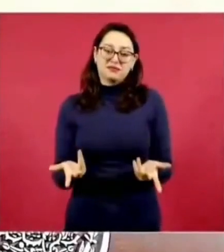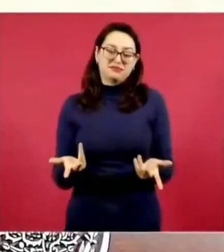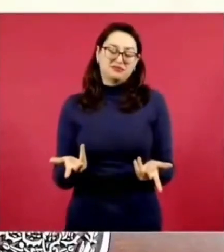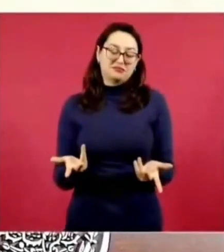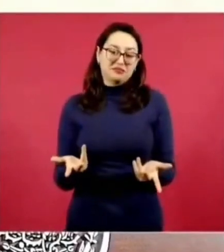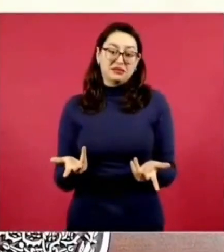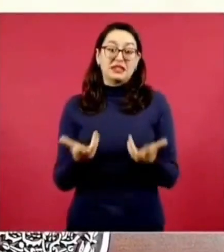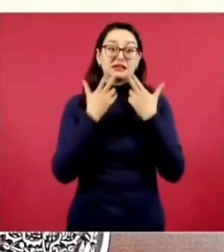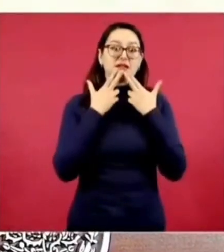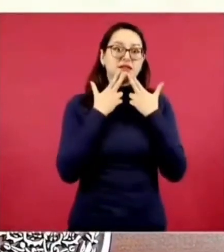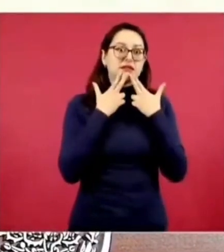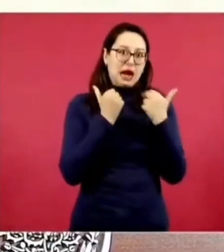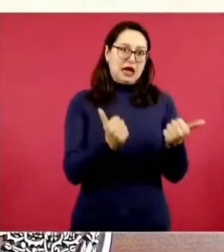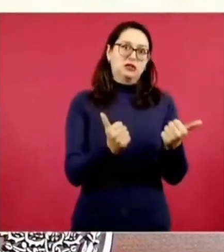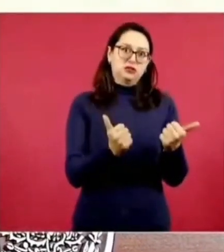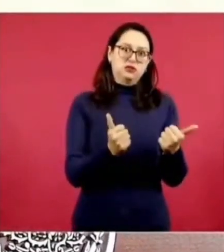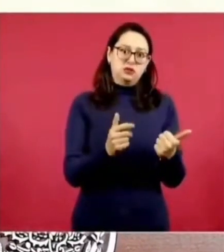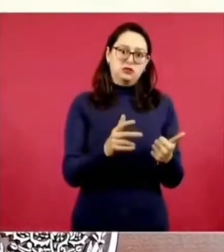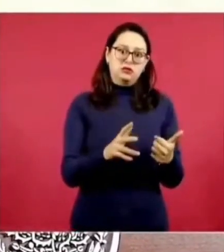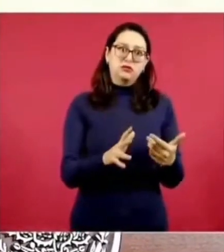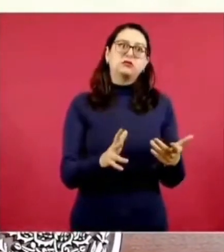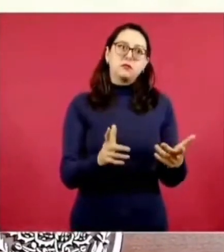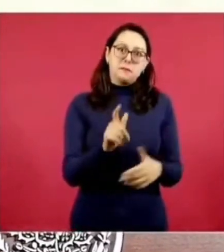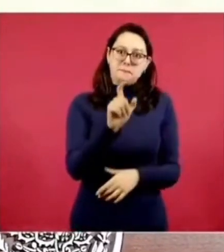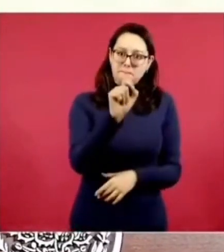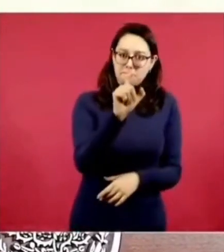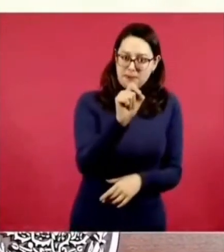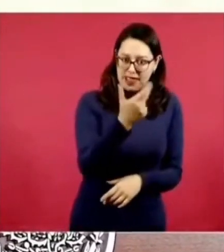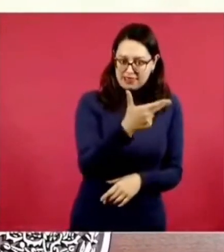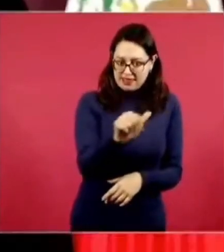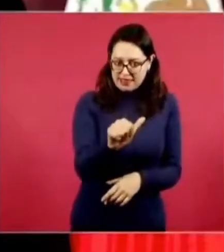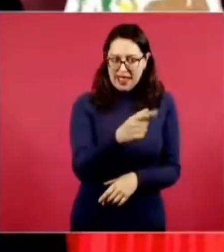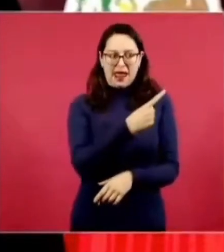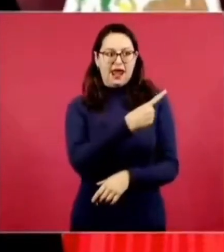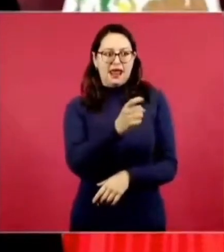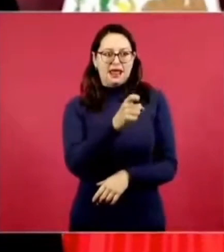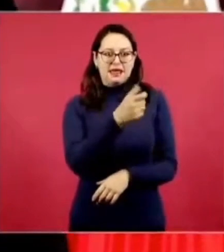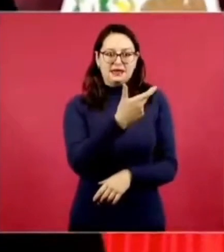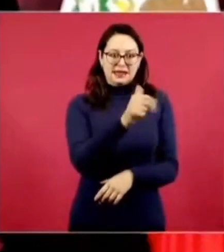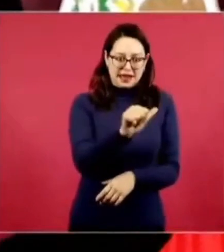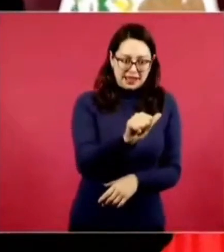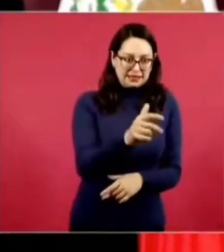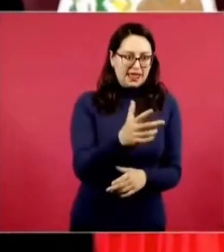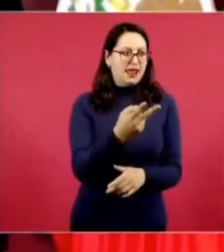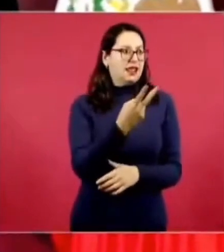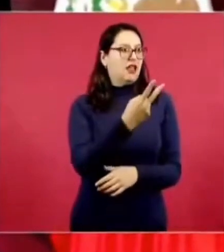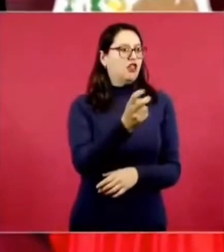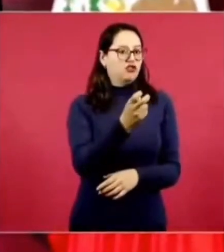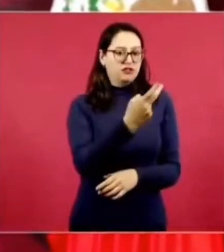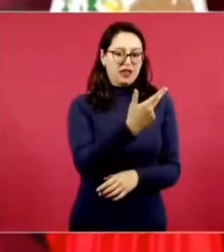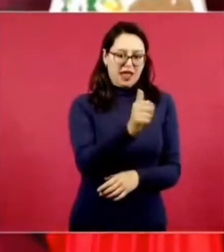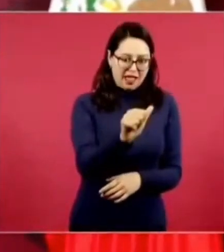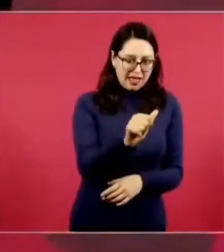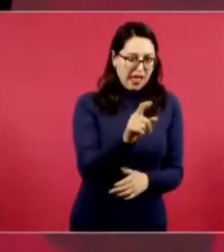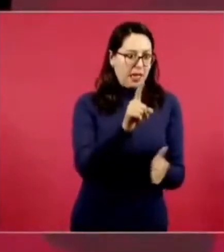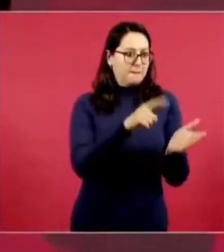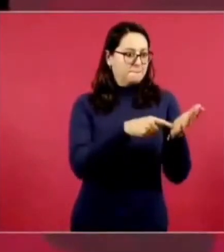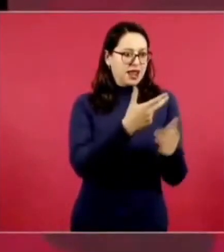puede ser de 20 hectáreas de 100 de 200 de mil